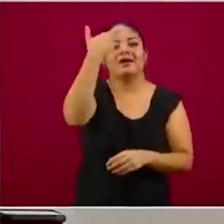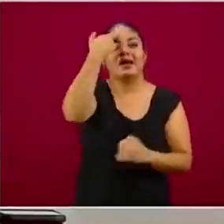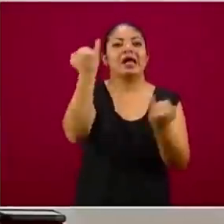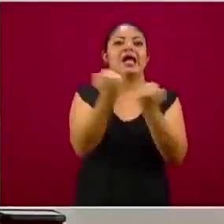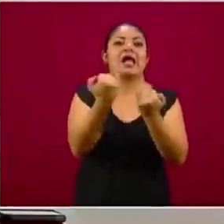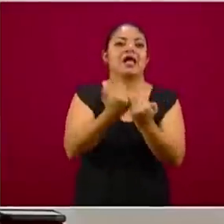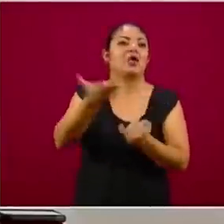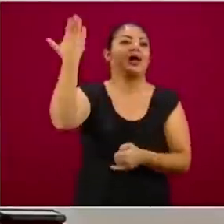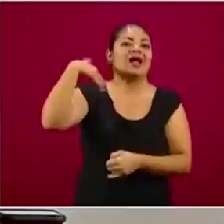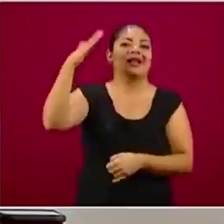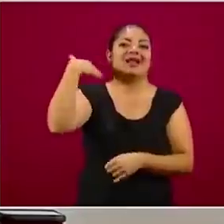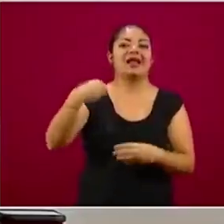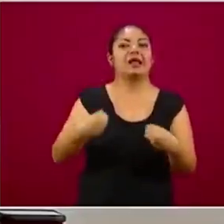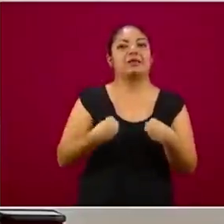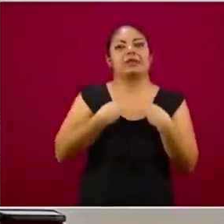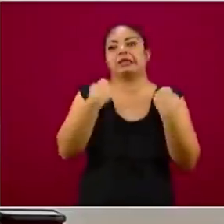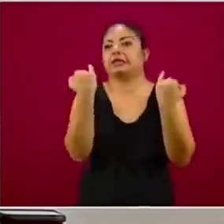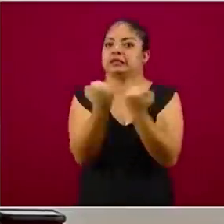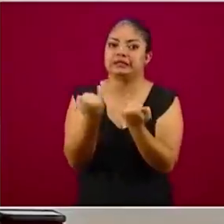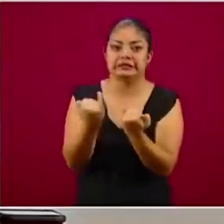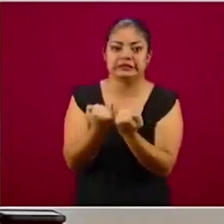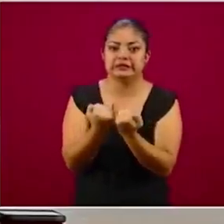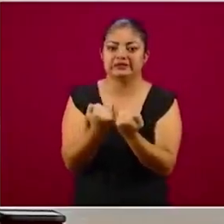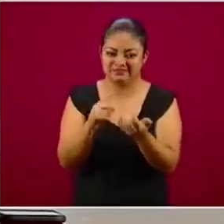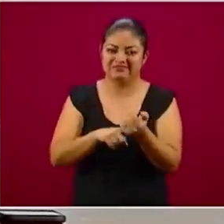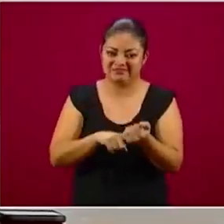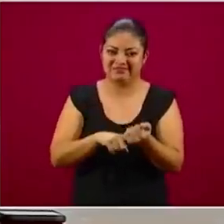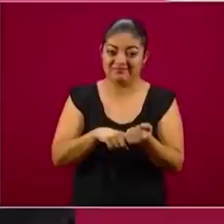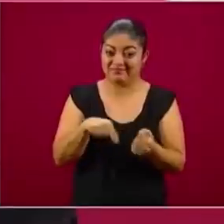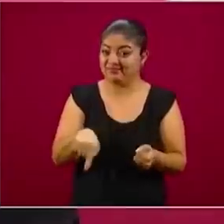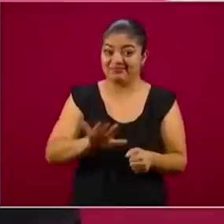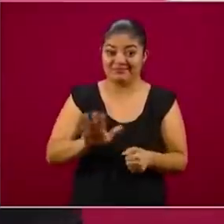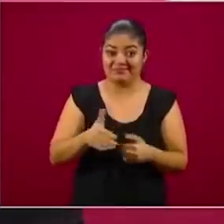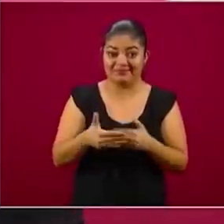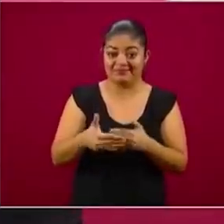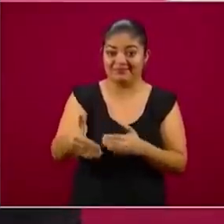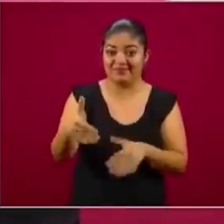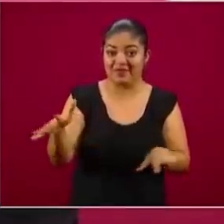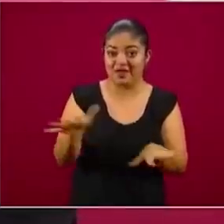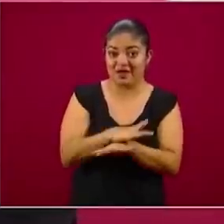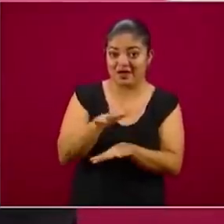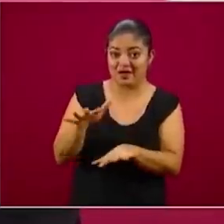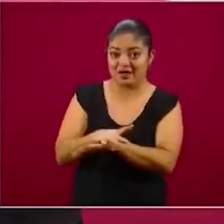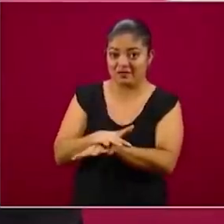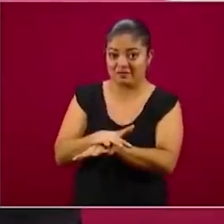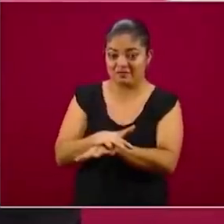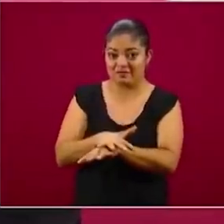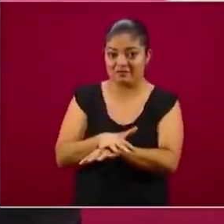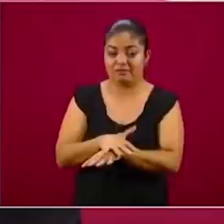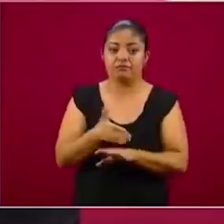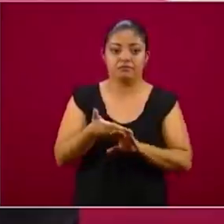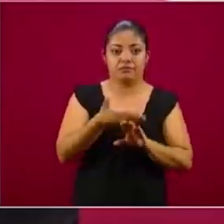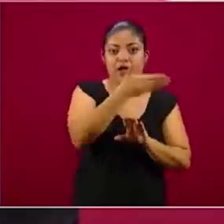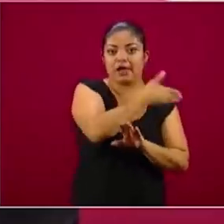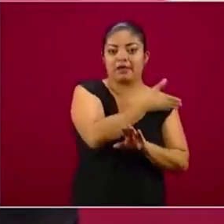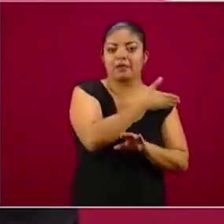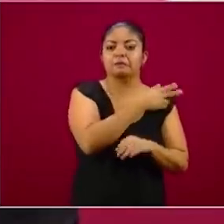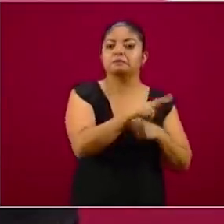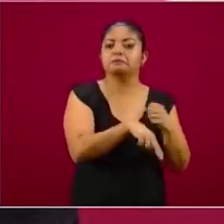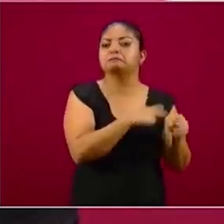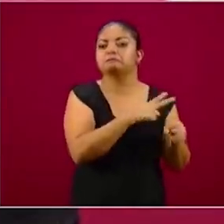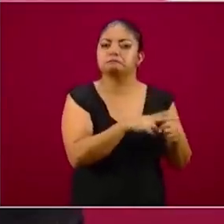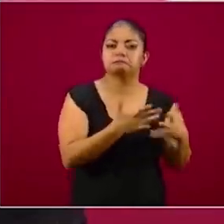en términos de varios elementos que ahora retomaremos, cómo vivíamos antes del inicio de la epidemia.